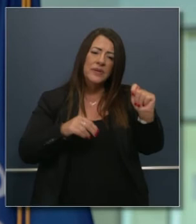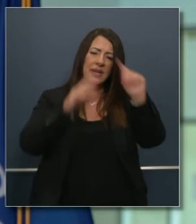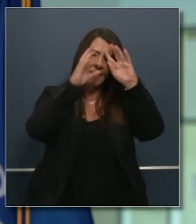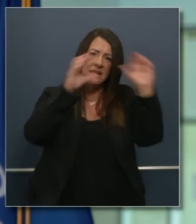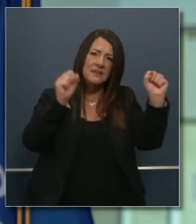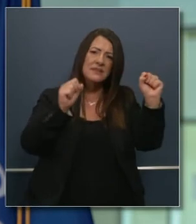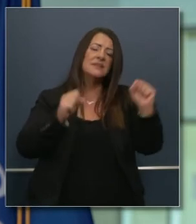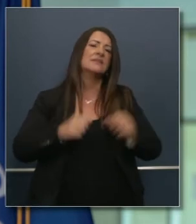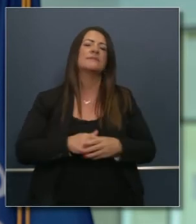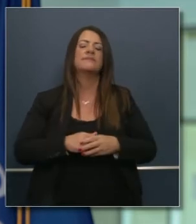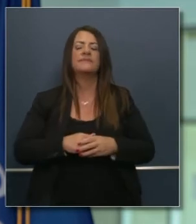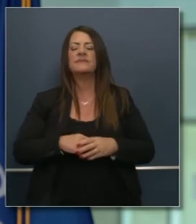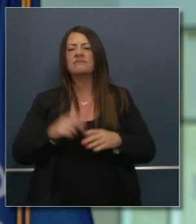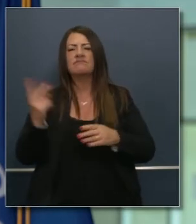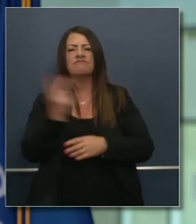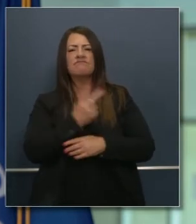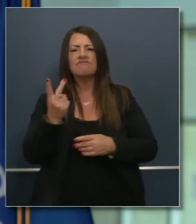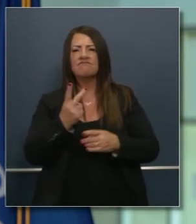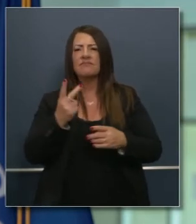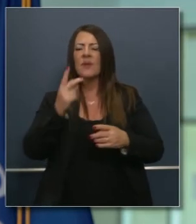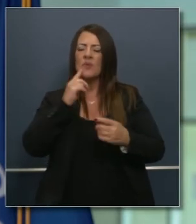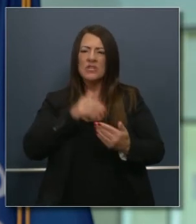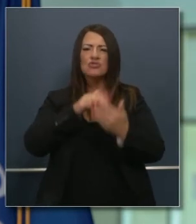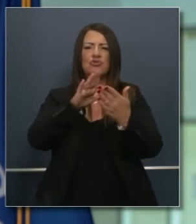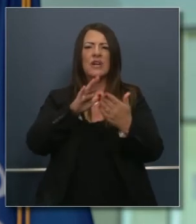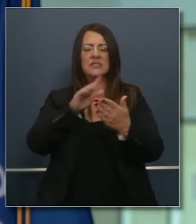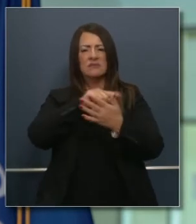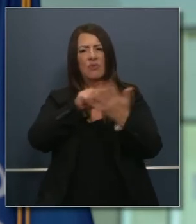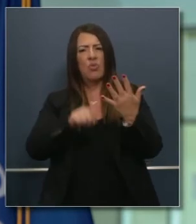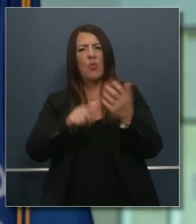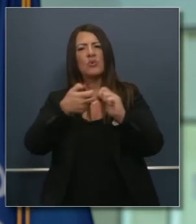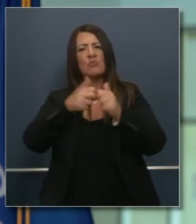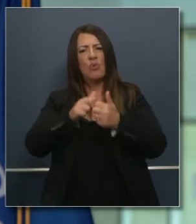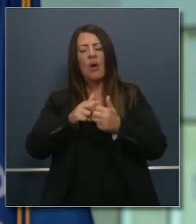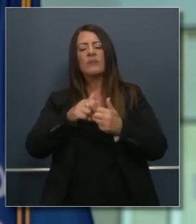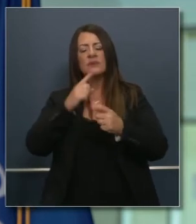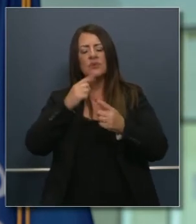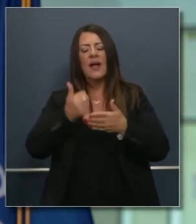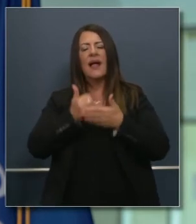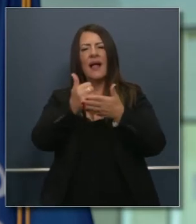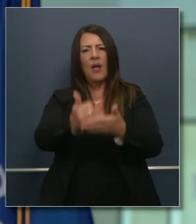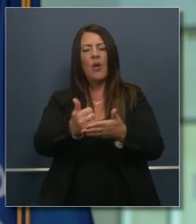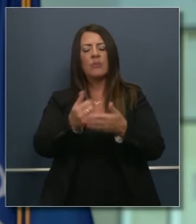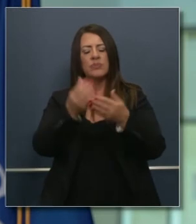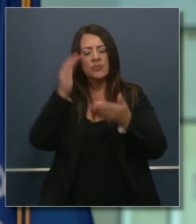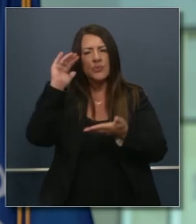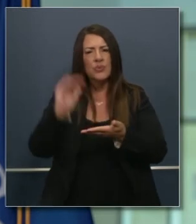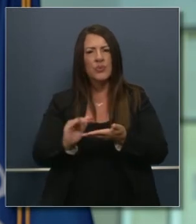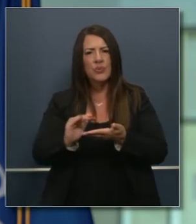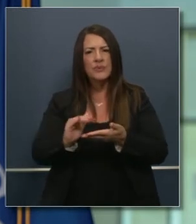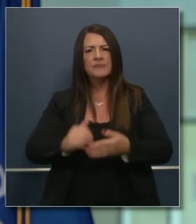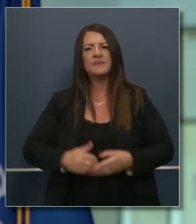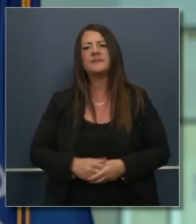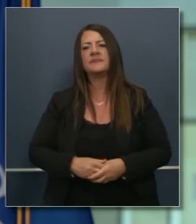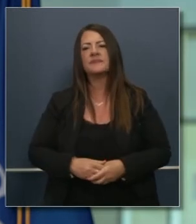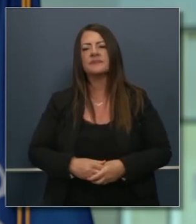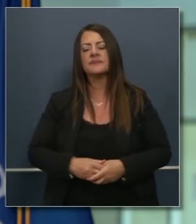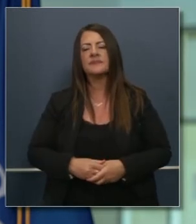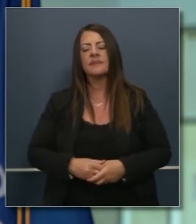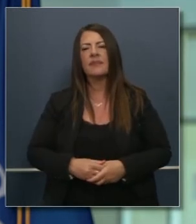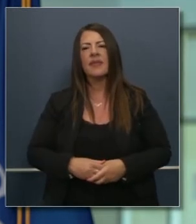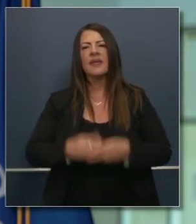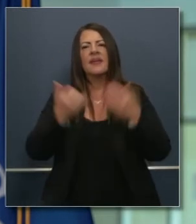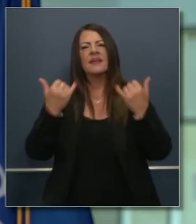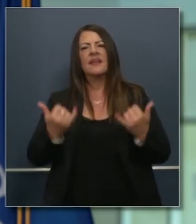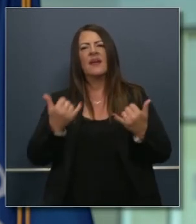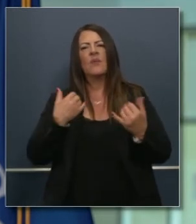superintendente de nuestro superintendente que trabaja a largo plazo para resolver estos problemas brevemente quiero mencionar el asunto de lo